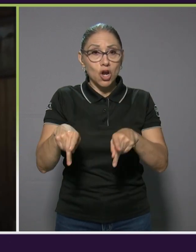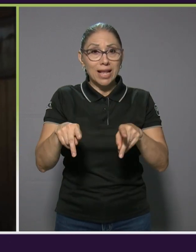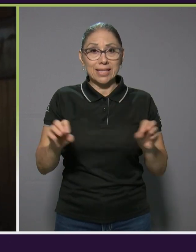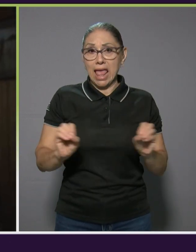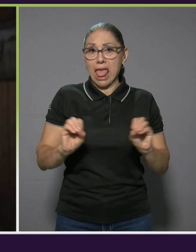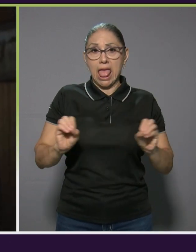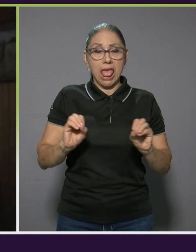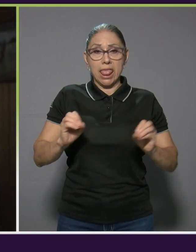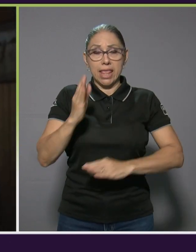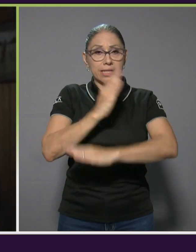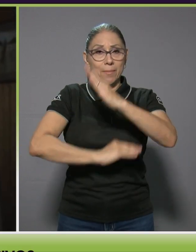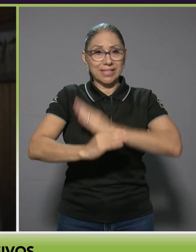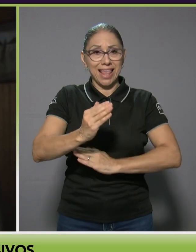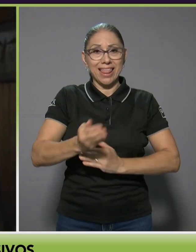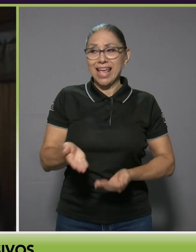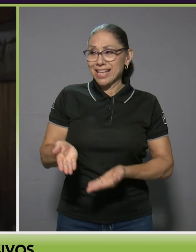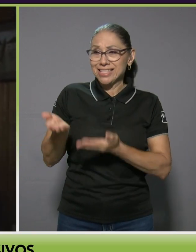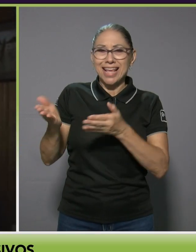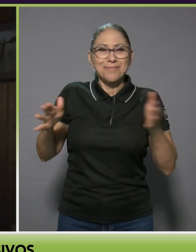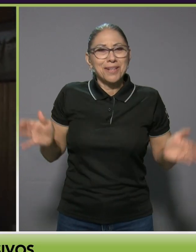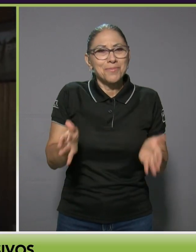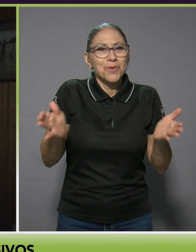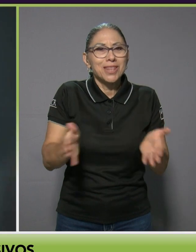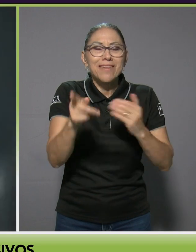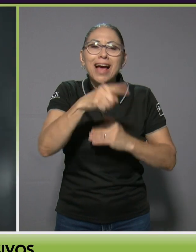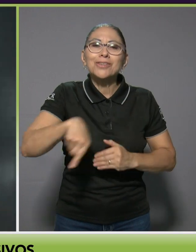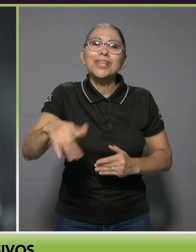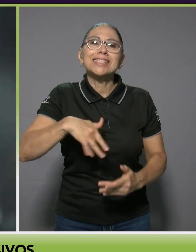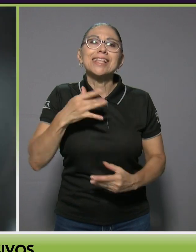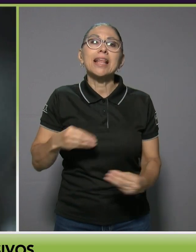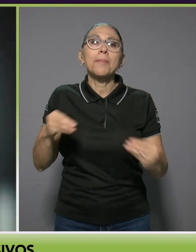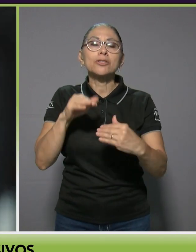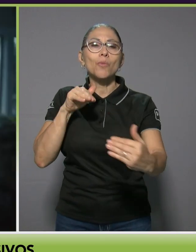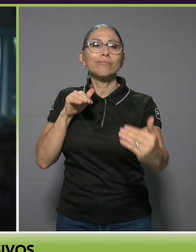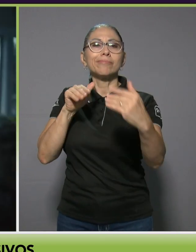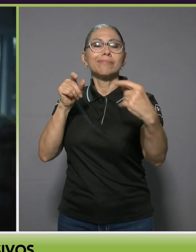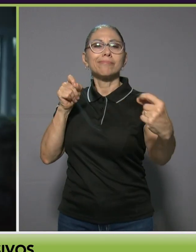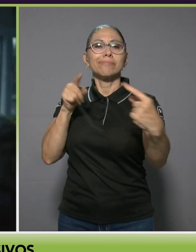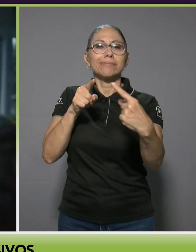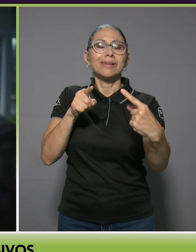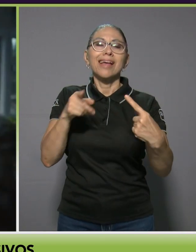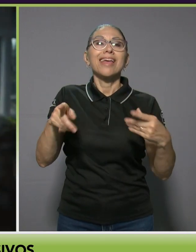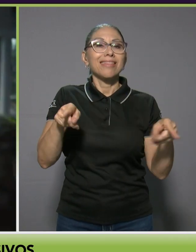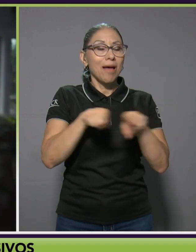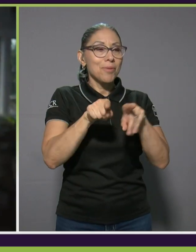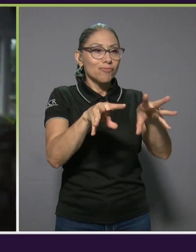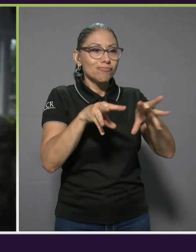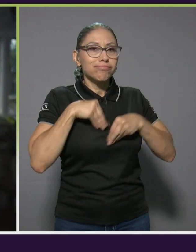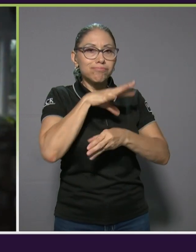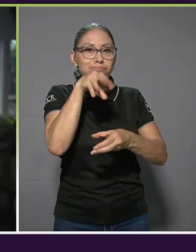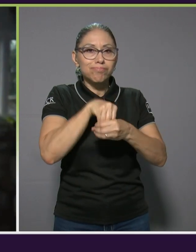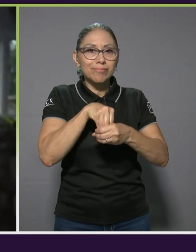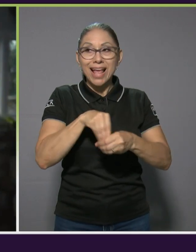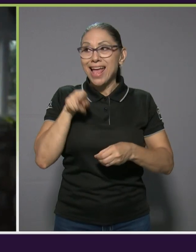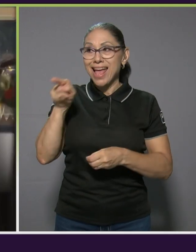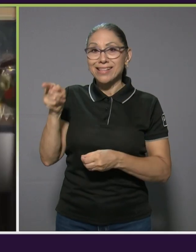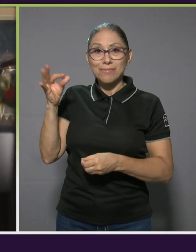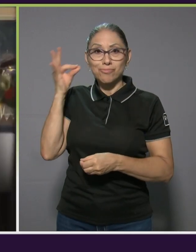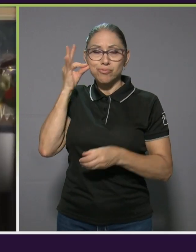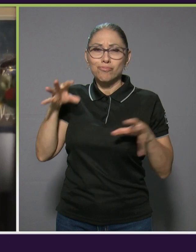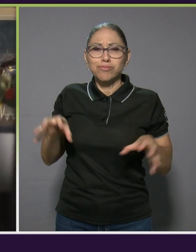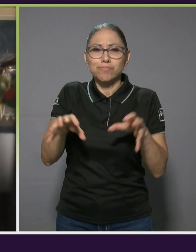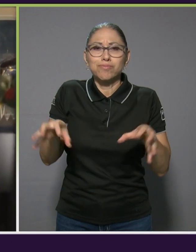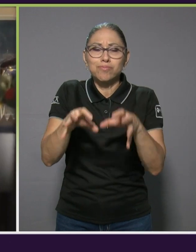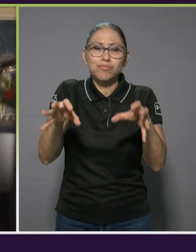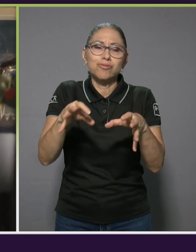discapacidad, Jamie les motiva a ser más empáticos e inclusivos. Sin duda, esta activista realiza un aporte fundamental